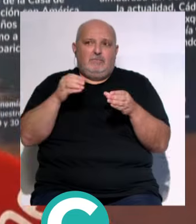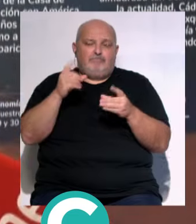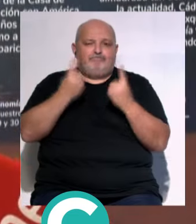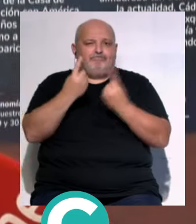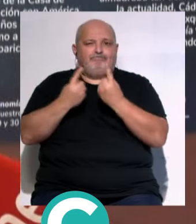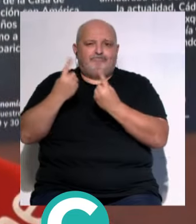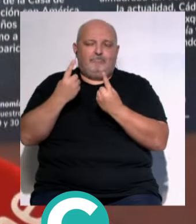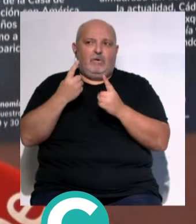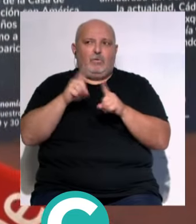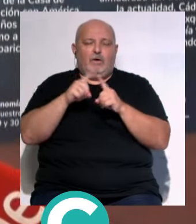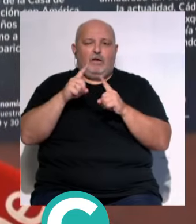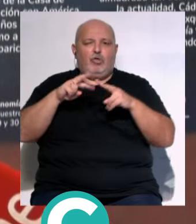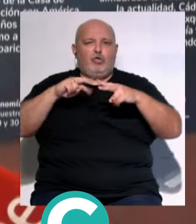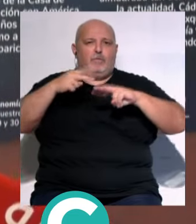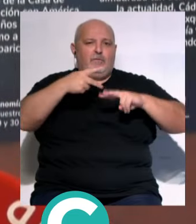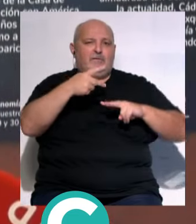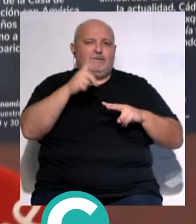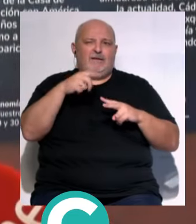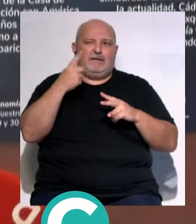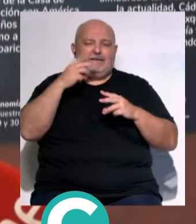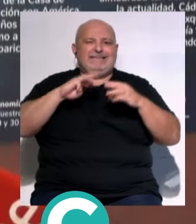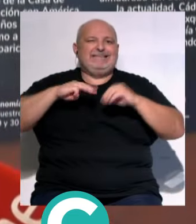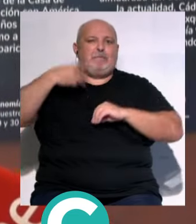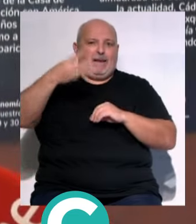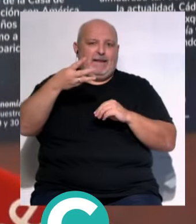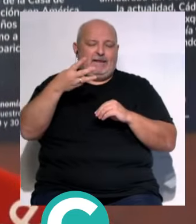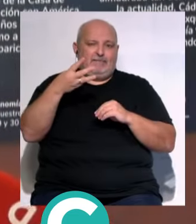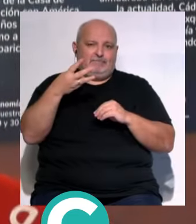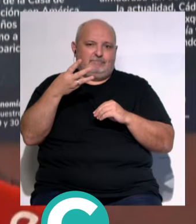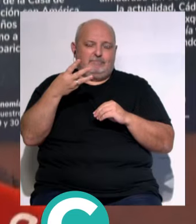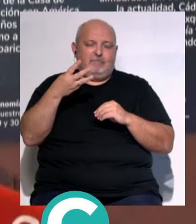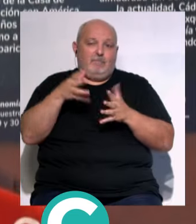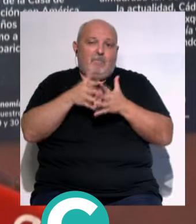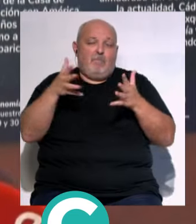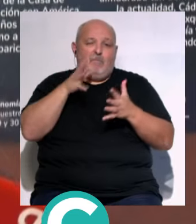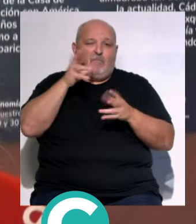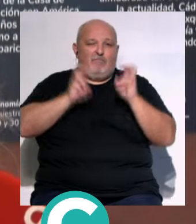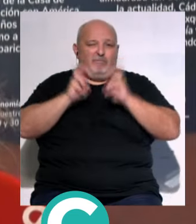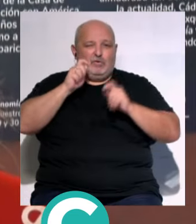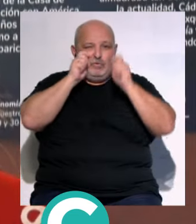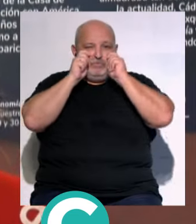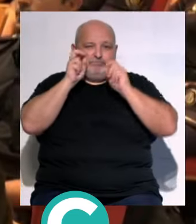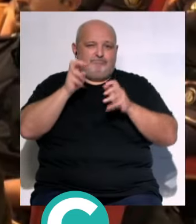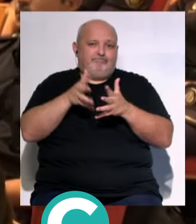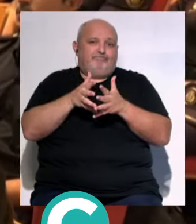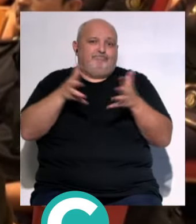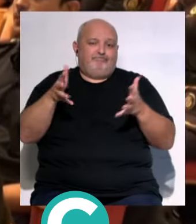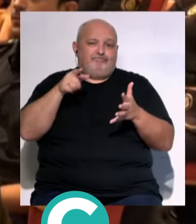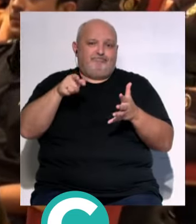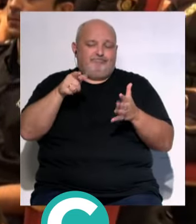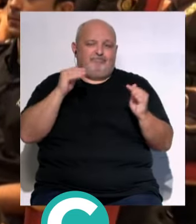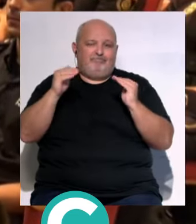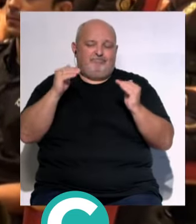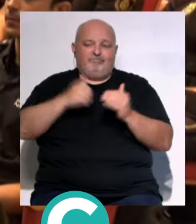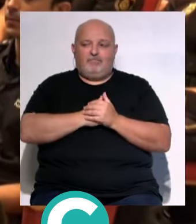que incluso... ...ya no solamente se dupliquen... ...sino se triplican... ...por los visitantes... por el